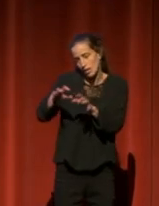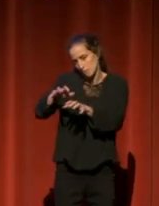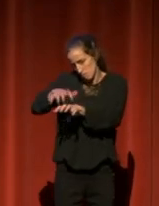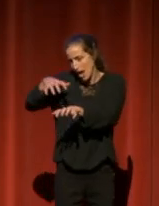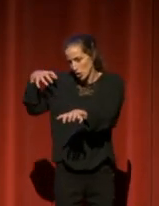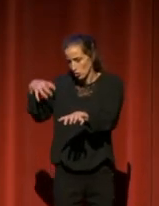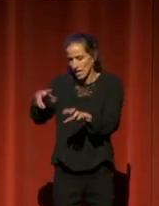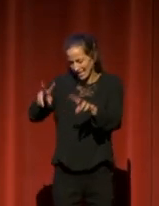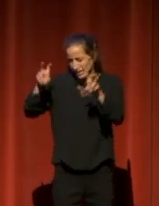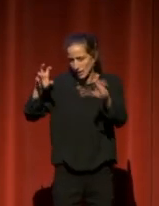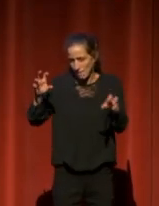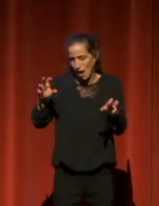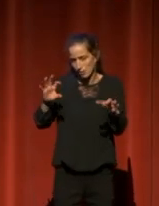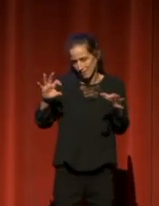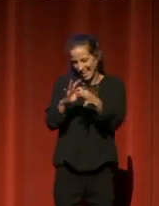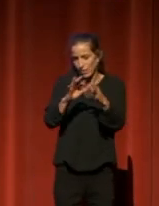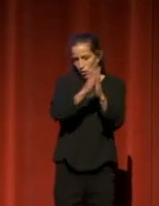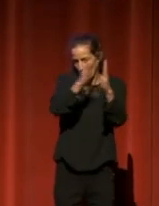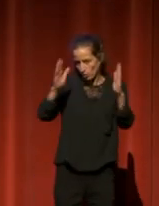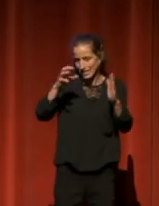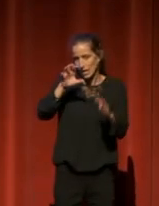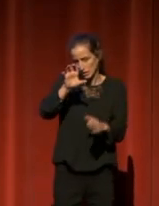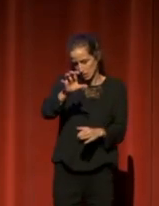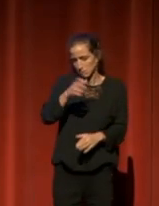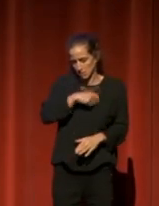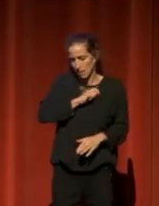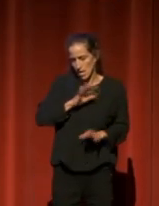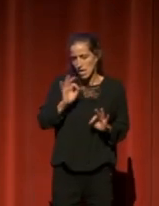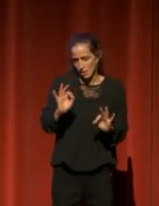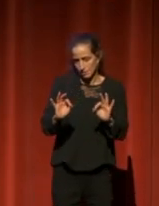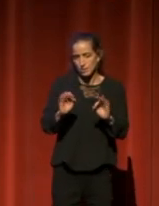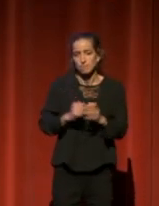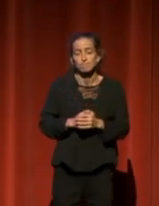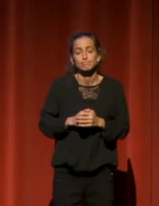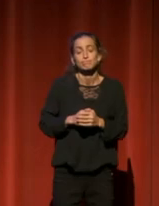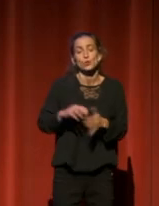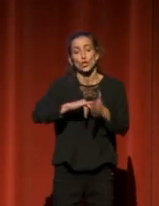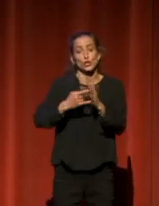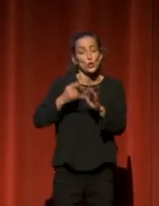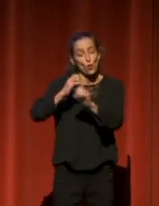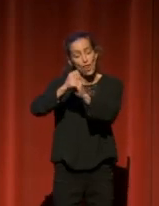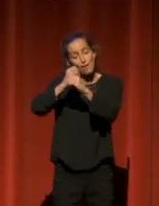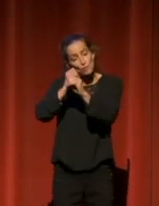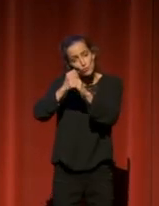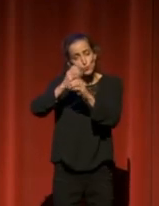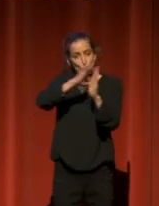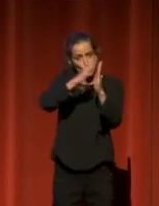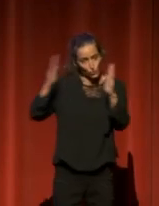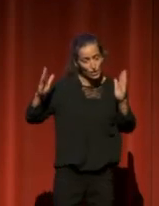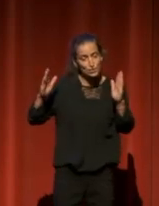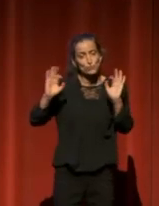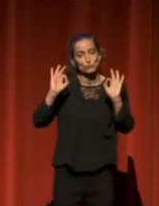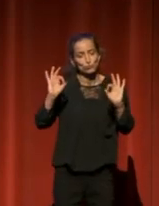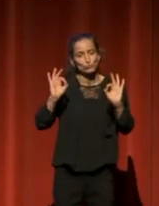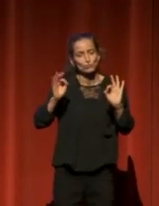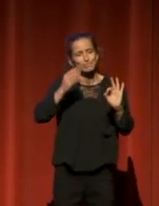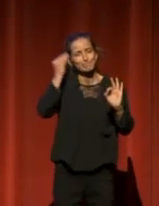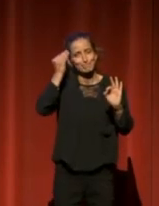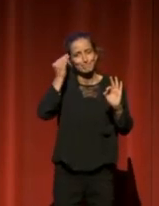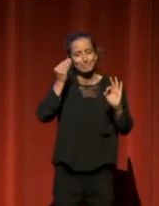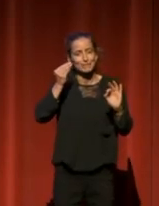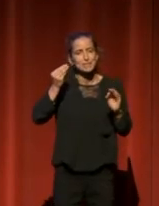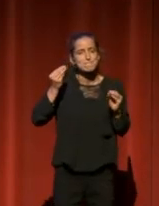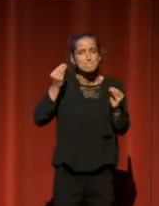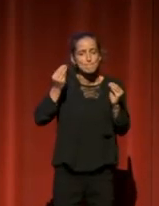ellas, en materia de bibliotecas en nuestro país. Desde el proyecto de laboratorios bibliotecarios, pensamos que sería interesante reorientar